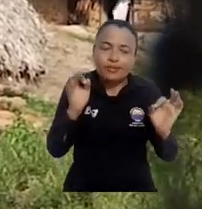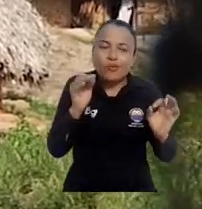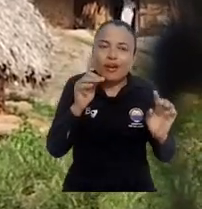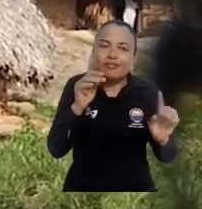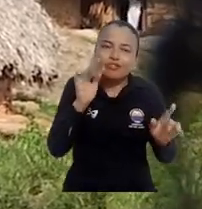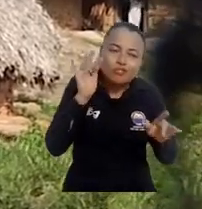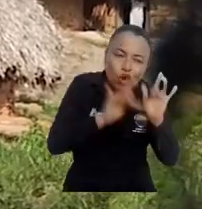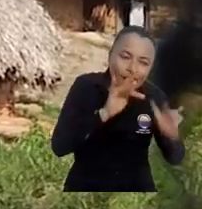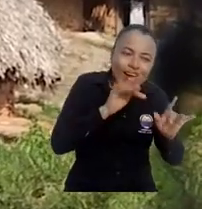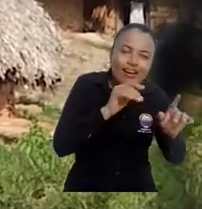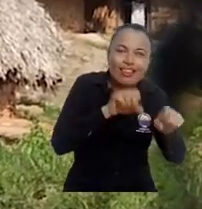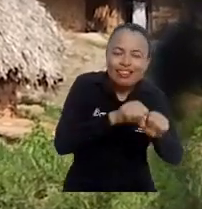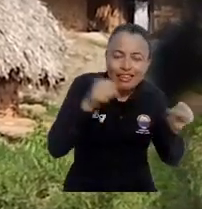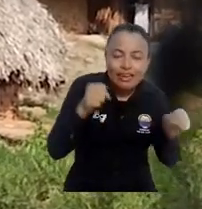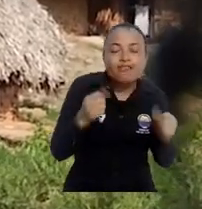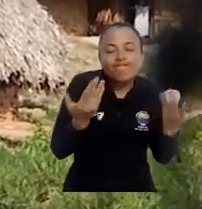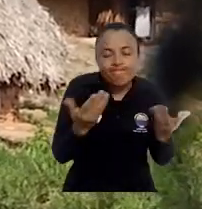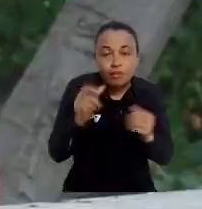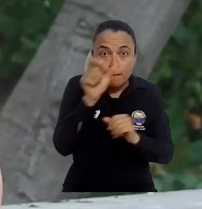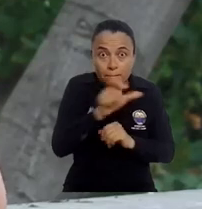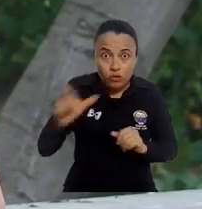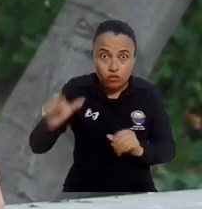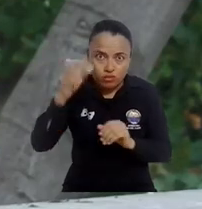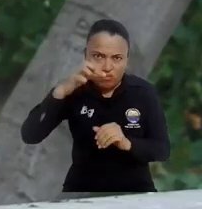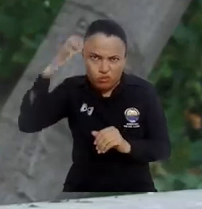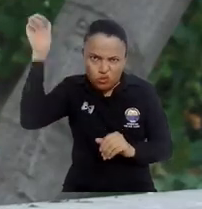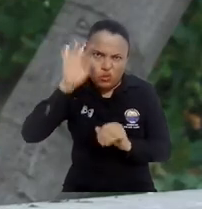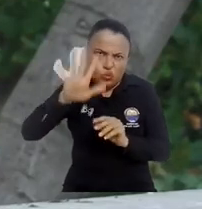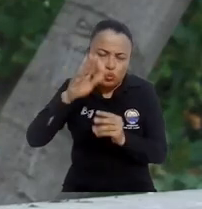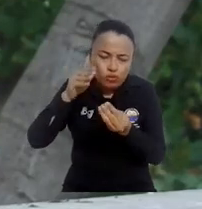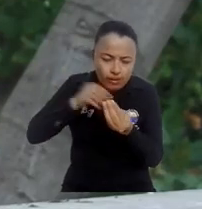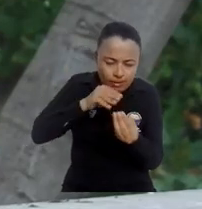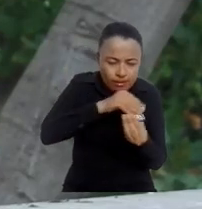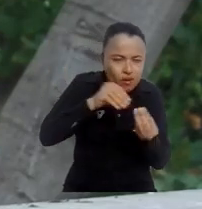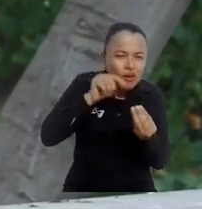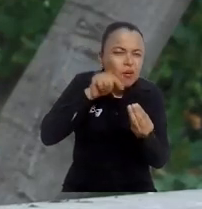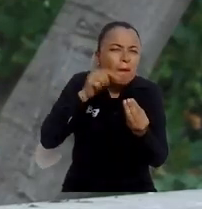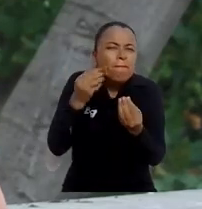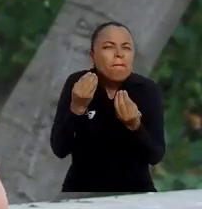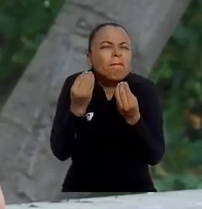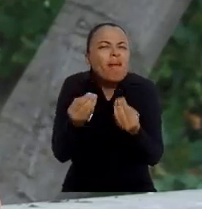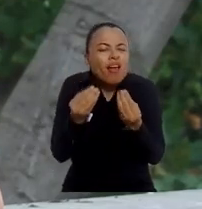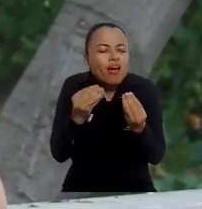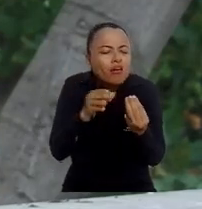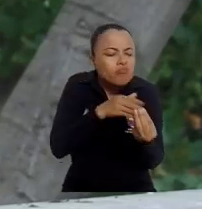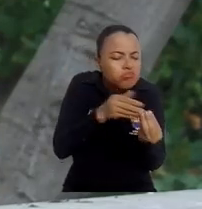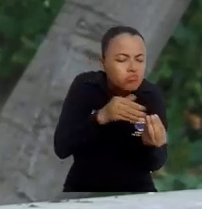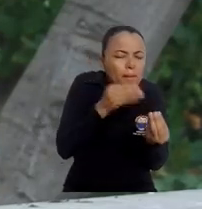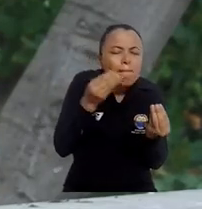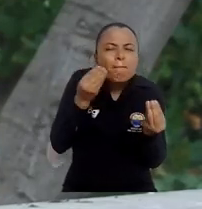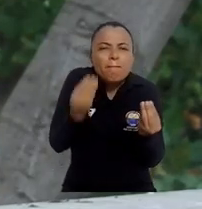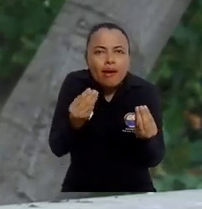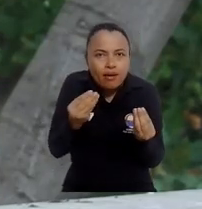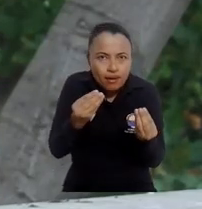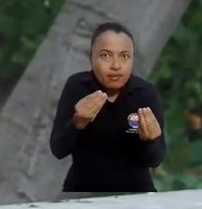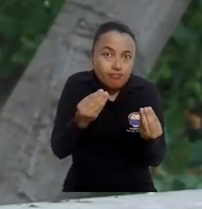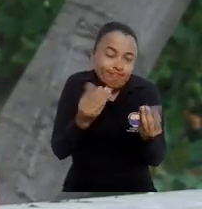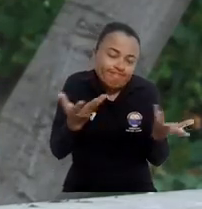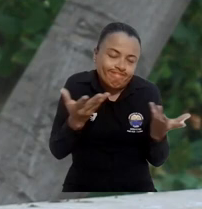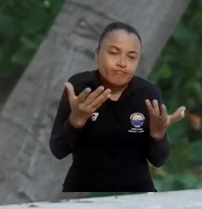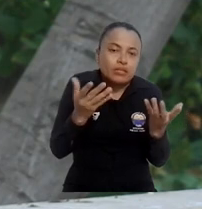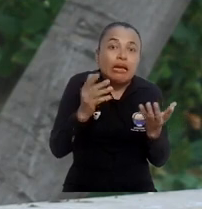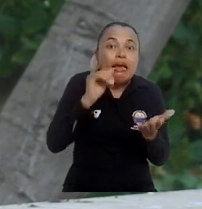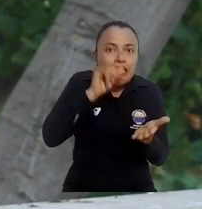equilibrada que no se debe alterar. Entonces los arqueólogos tienen que entender para qué realmente hacen